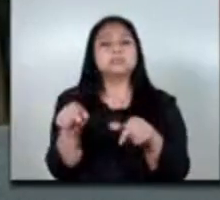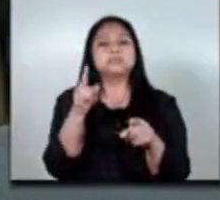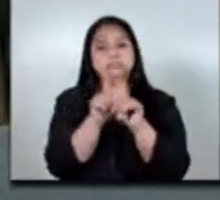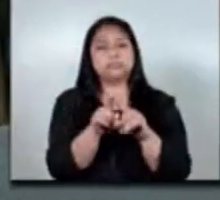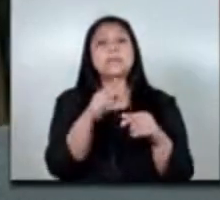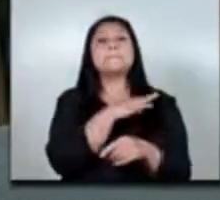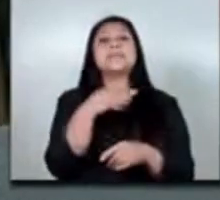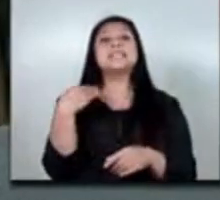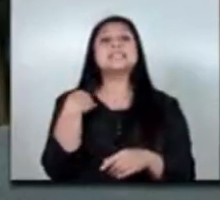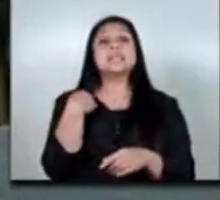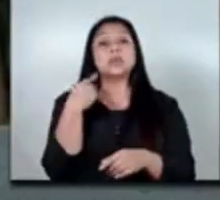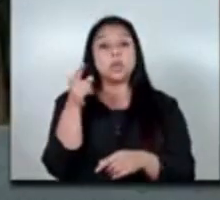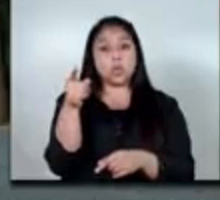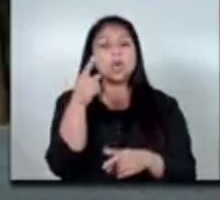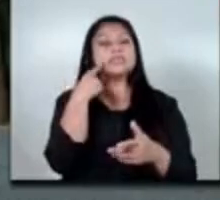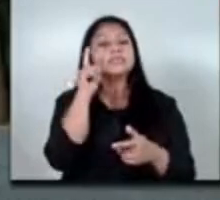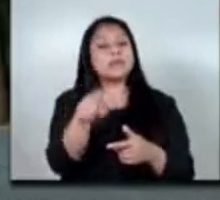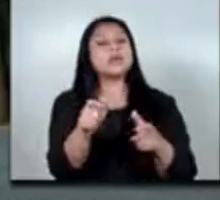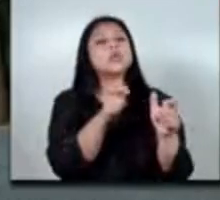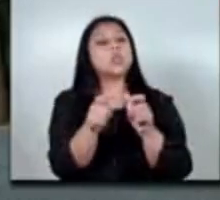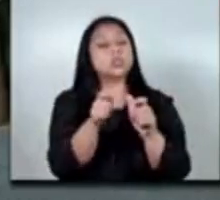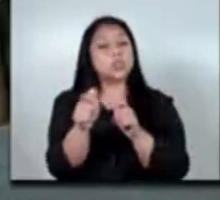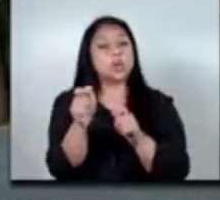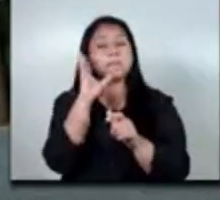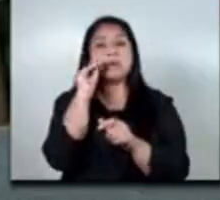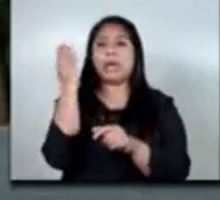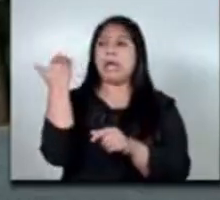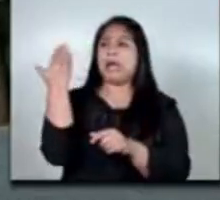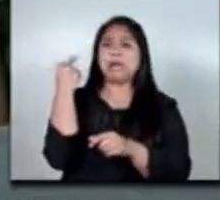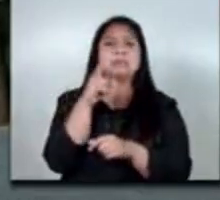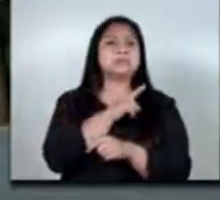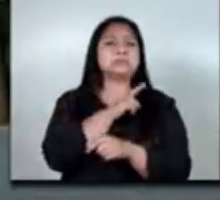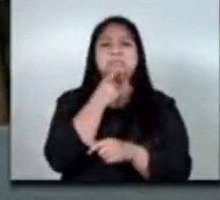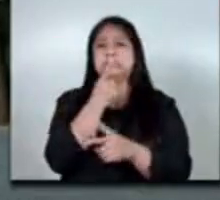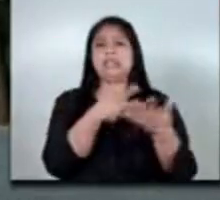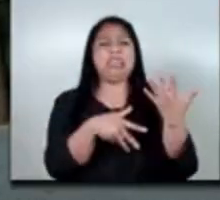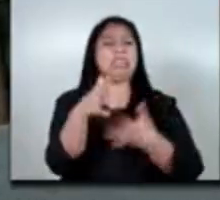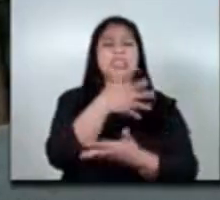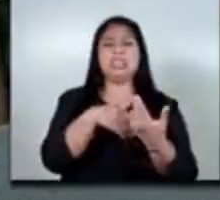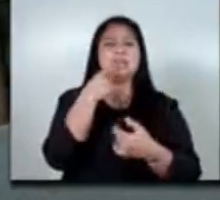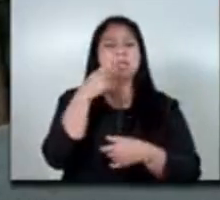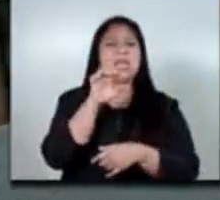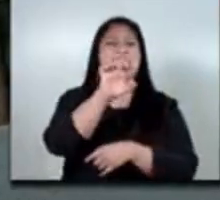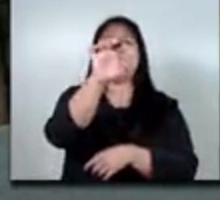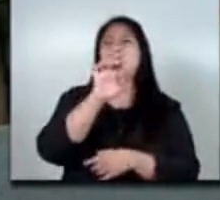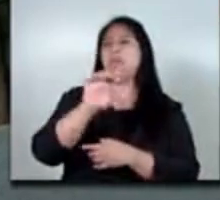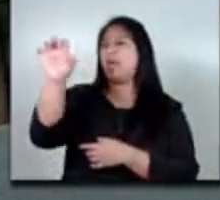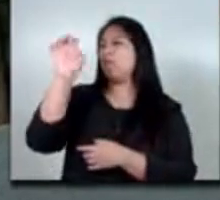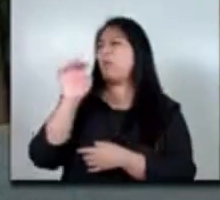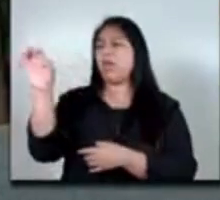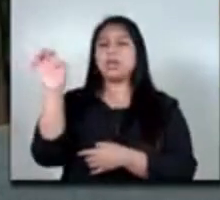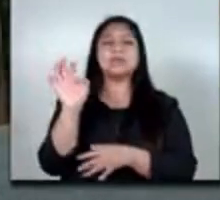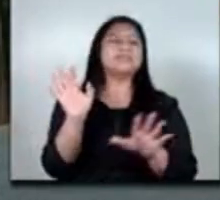ministerio y tengamos un control porque lo que existía antes era realmente una estafa de una manera gigantesca